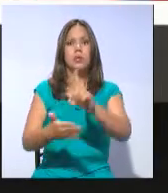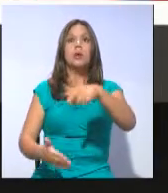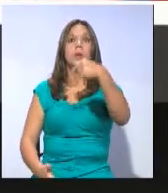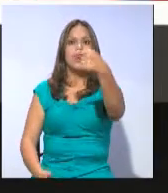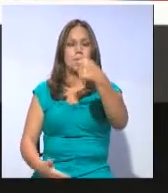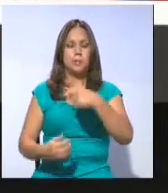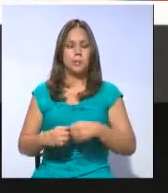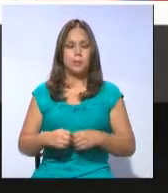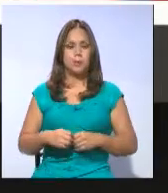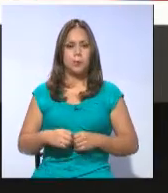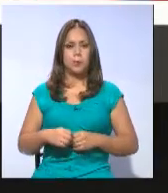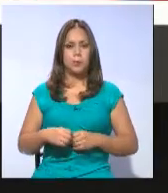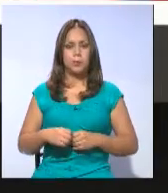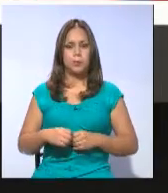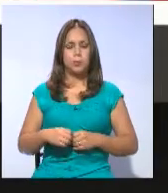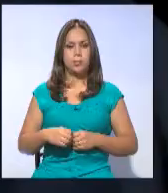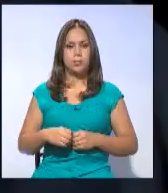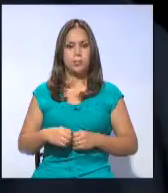plebiscito.